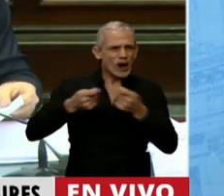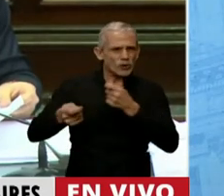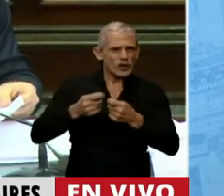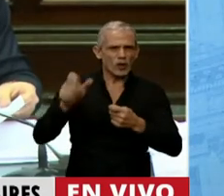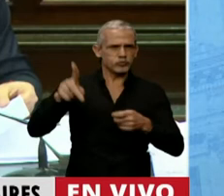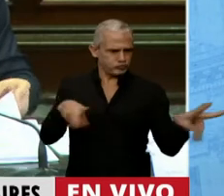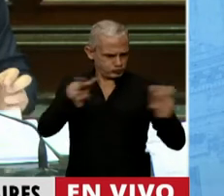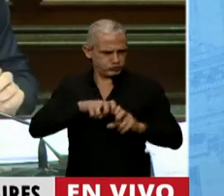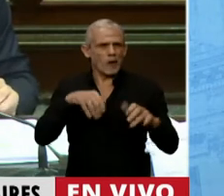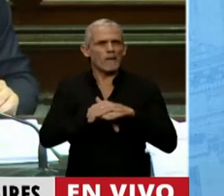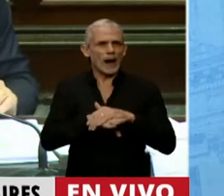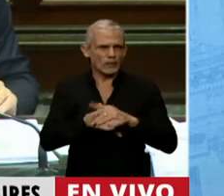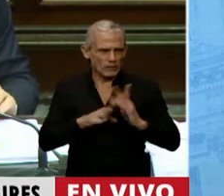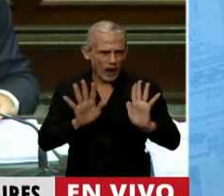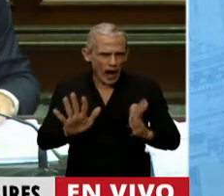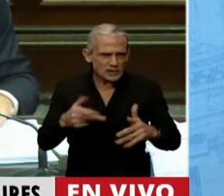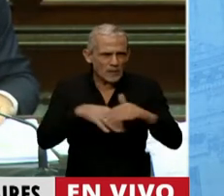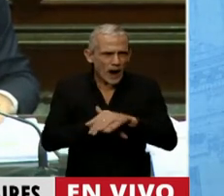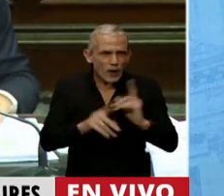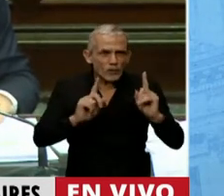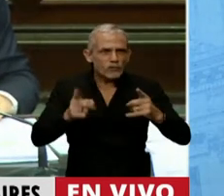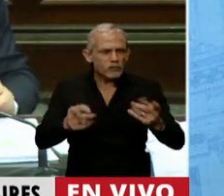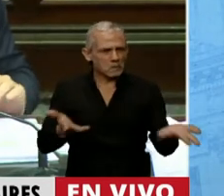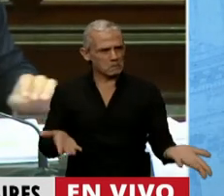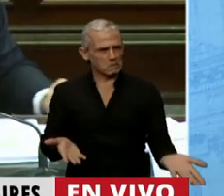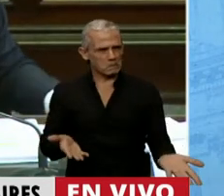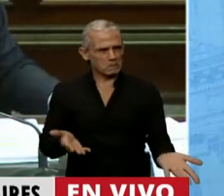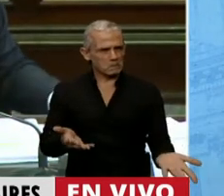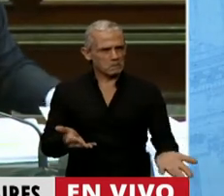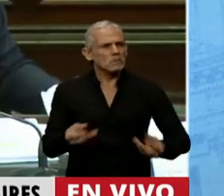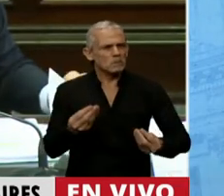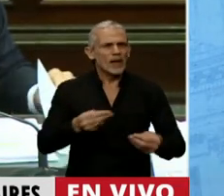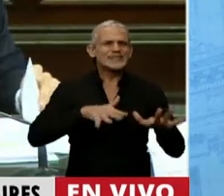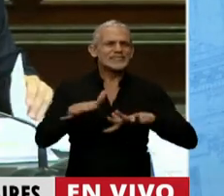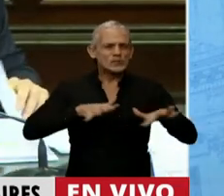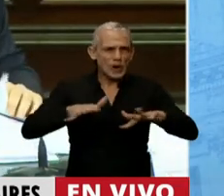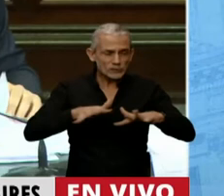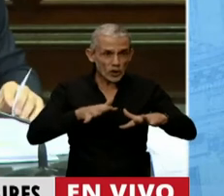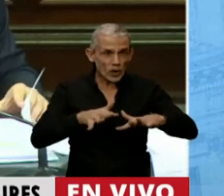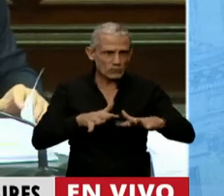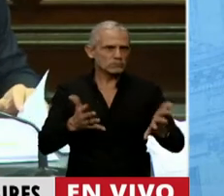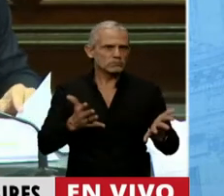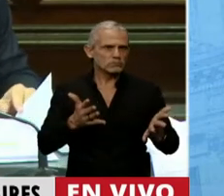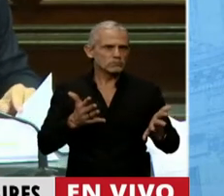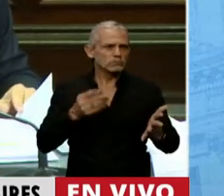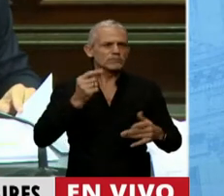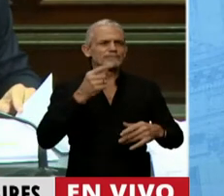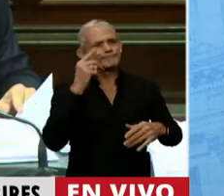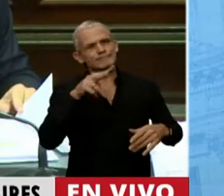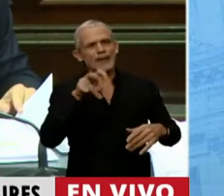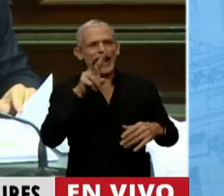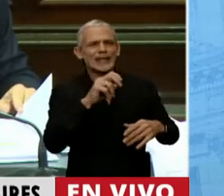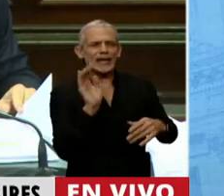bancos. Sin embargo, los bancos siguen vivito y coleando, manteniendo la situación de inquilinos de por vida